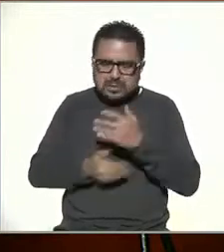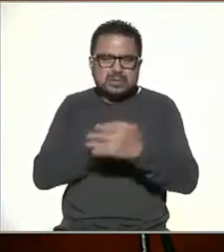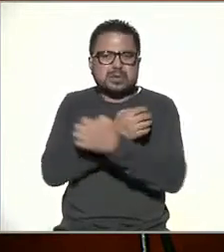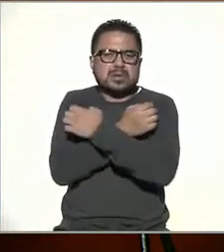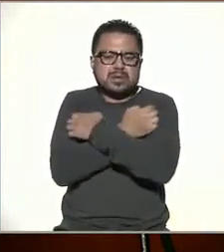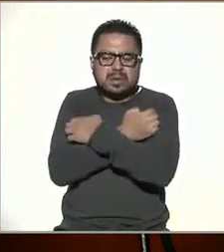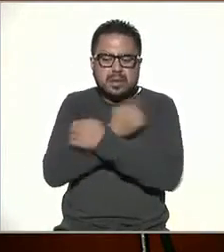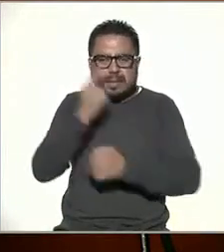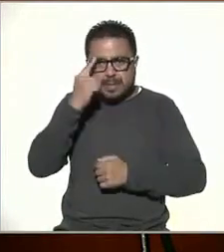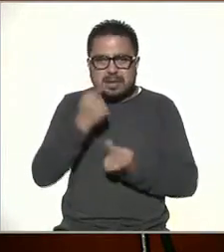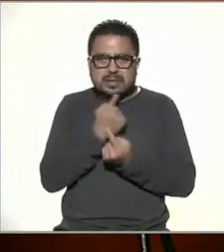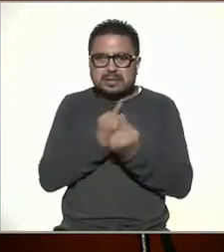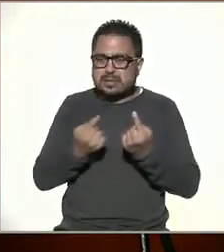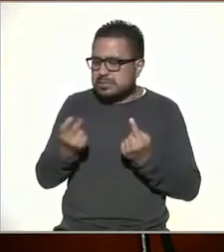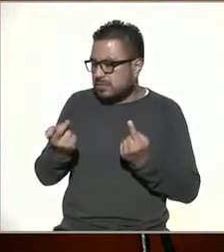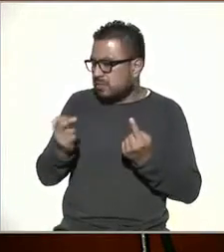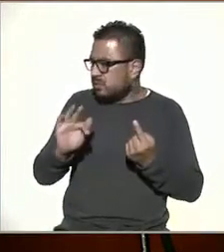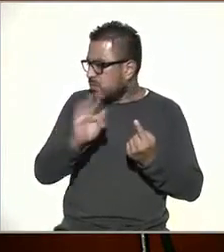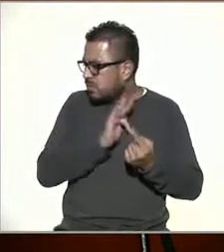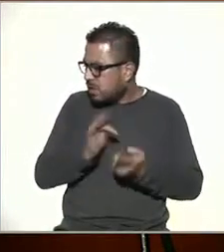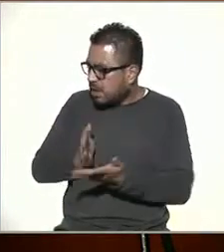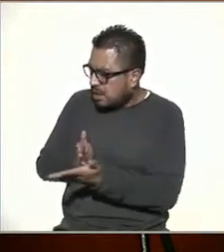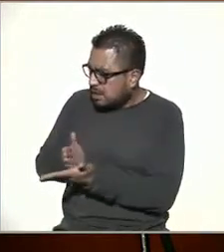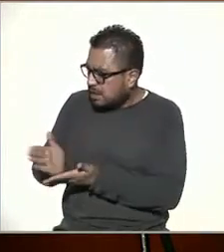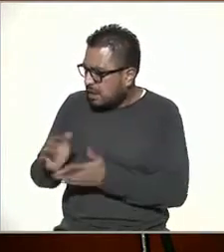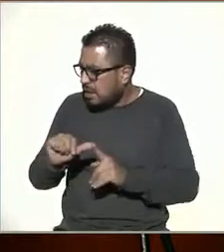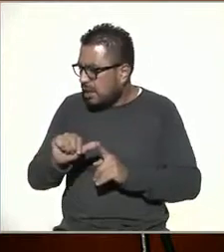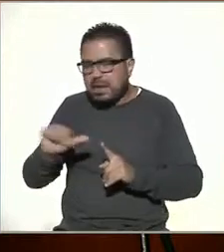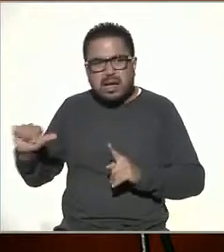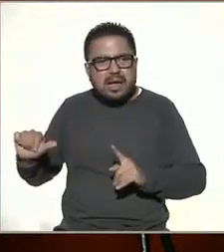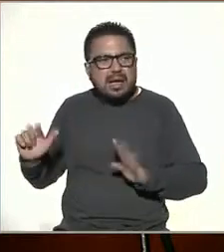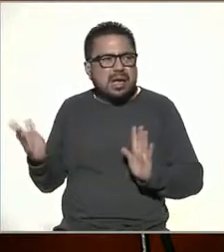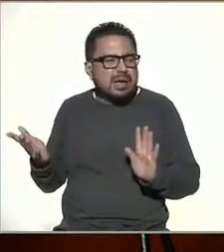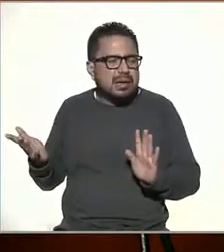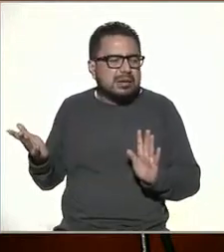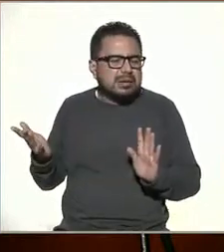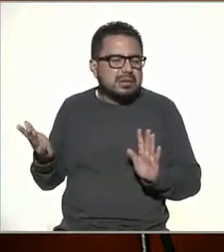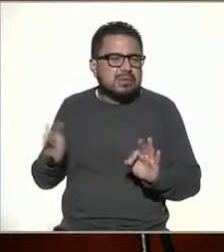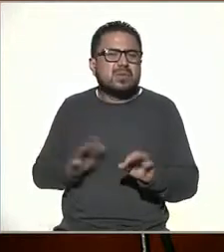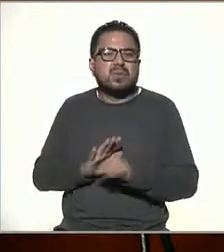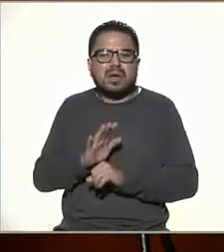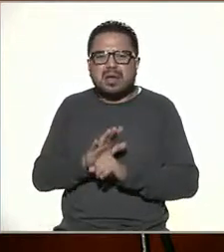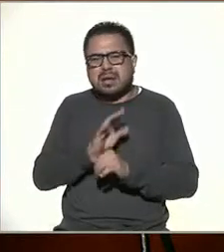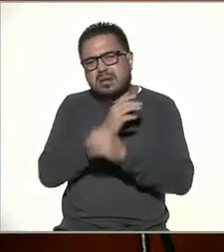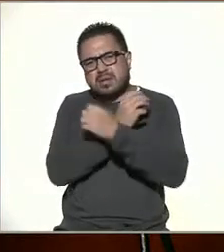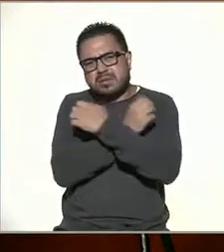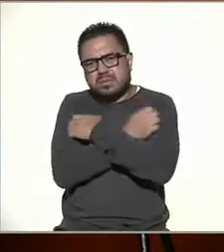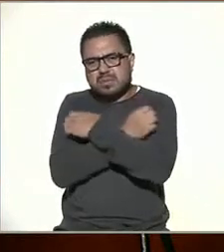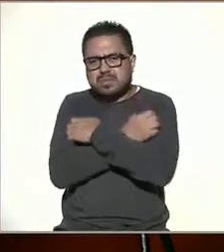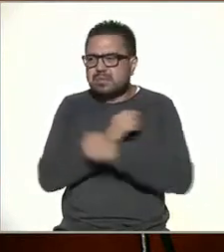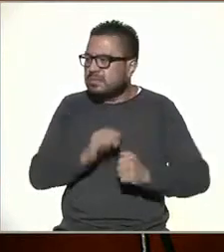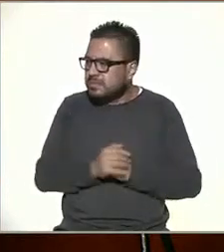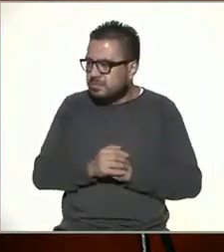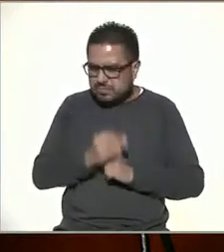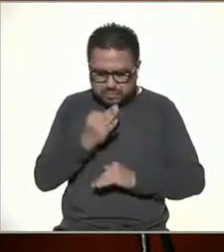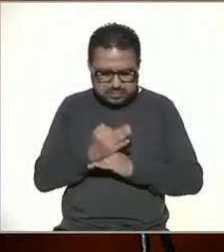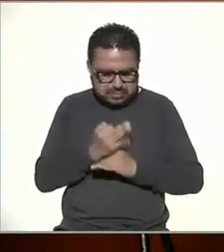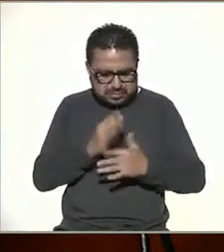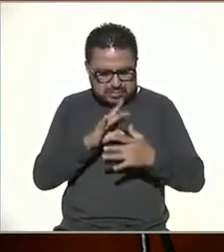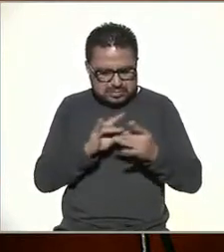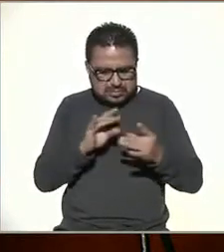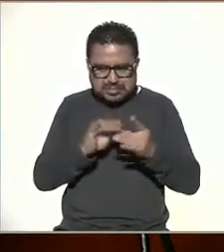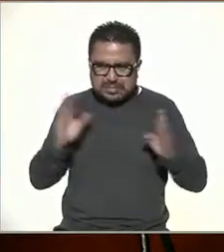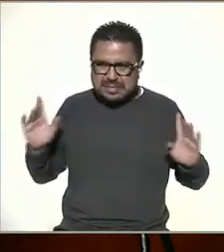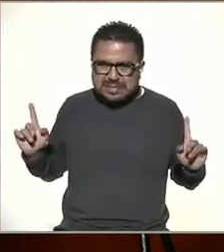para que estos niños pudieran, digamos, acceder justamente a la educación? Entonces, estamos hablando de la brecha